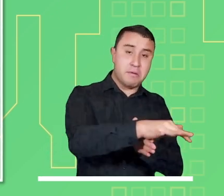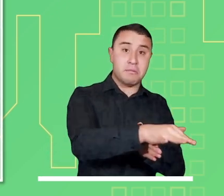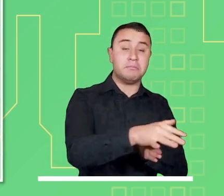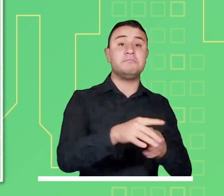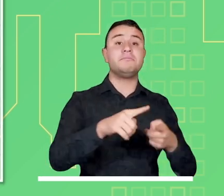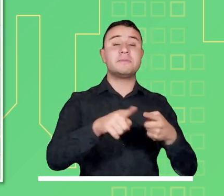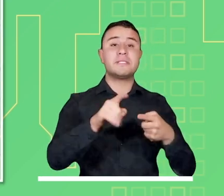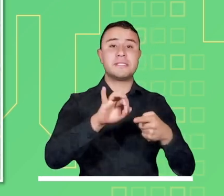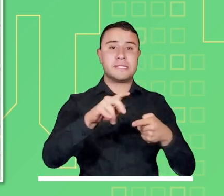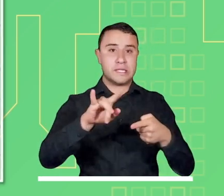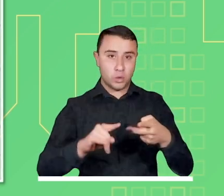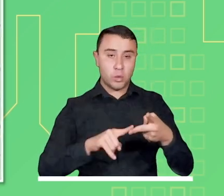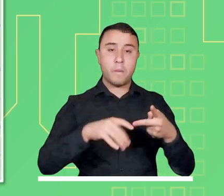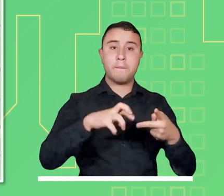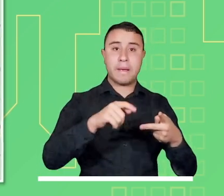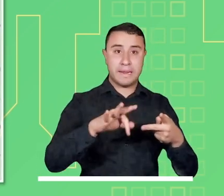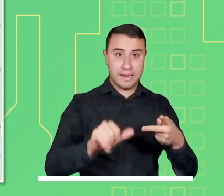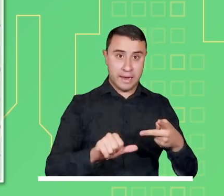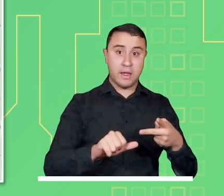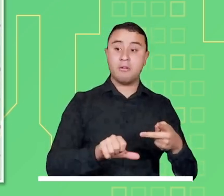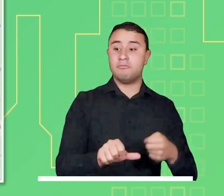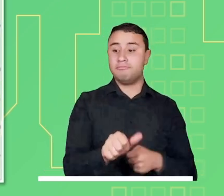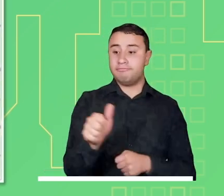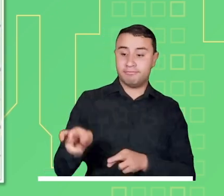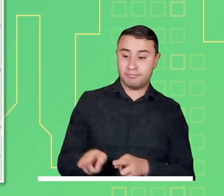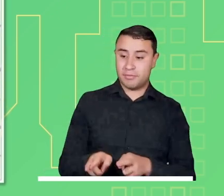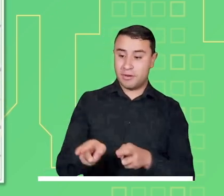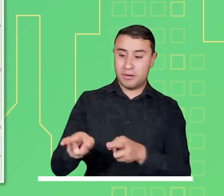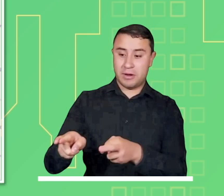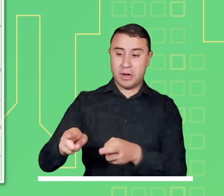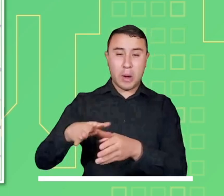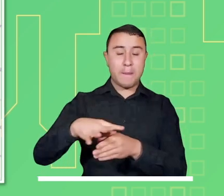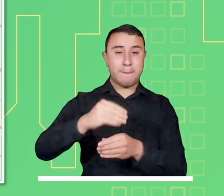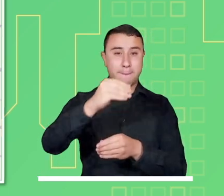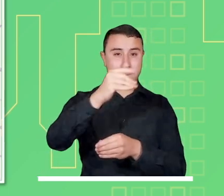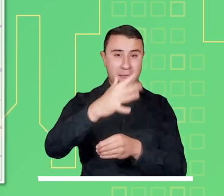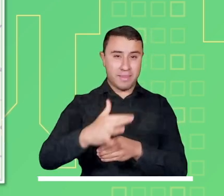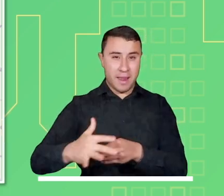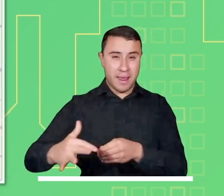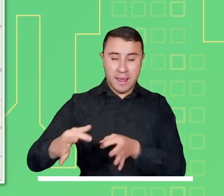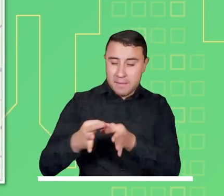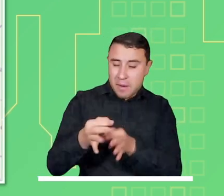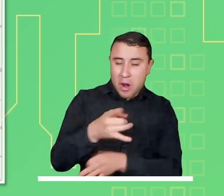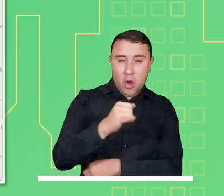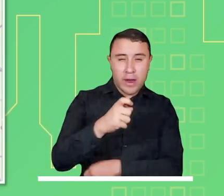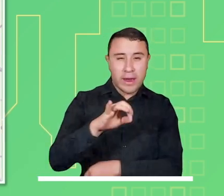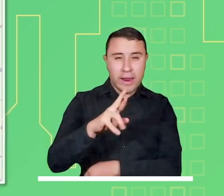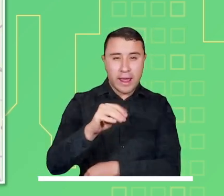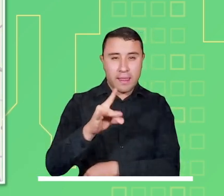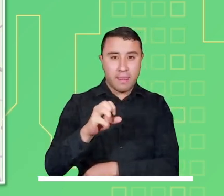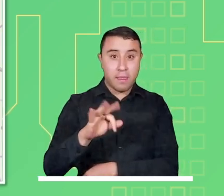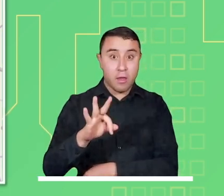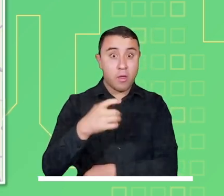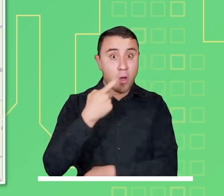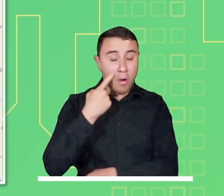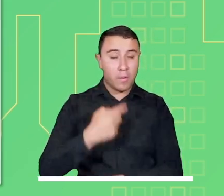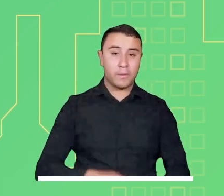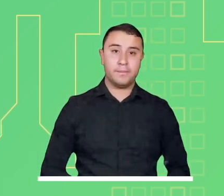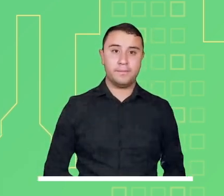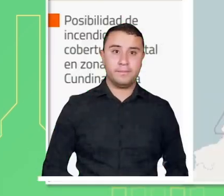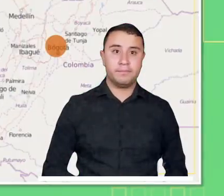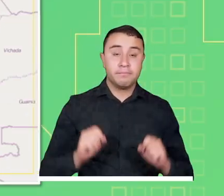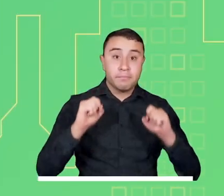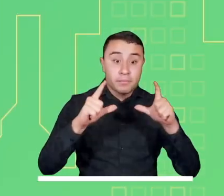la cuenca del río Sinú y río Patía. Además, atención especial por niveles altos en el río Magdalena a la altura de Girardot.